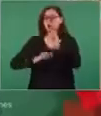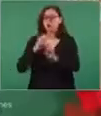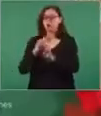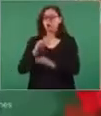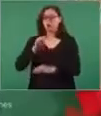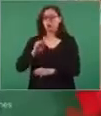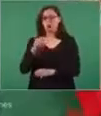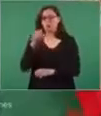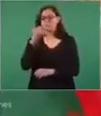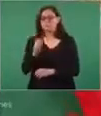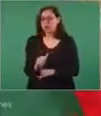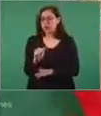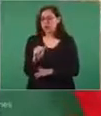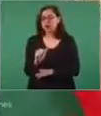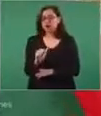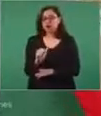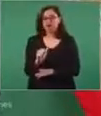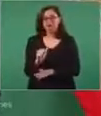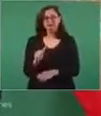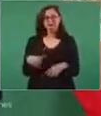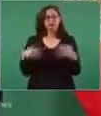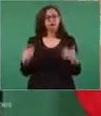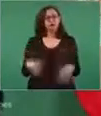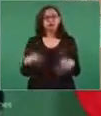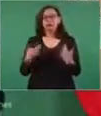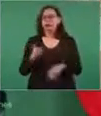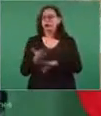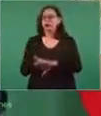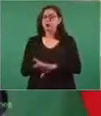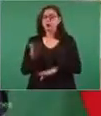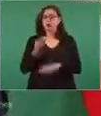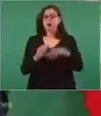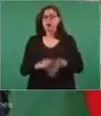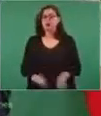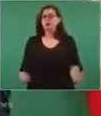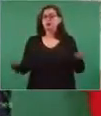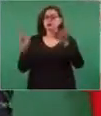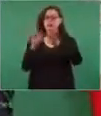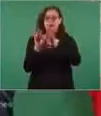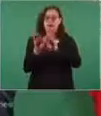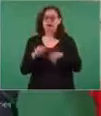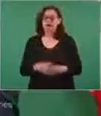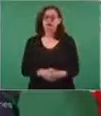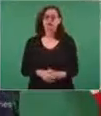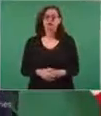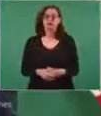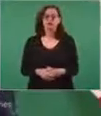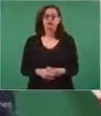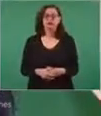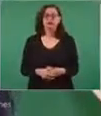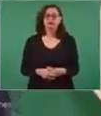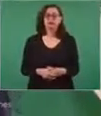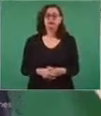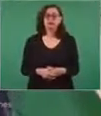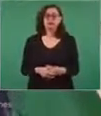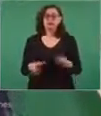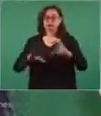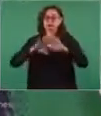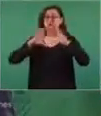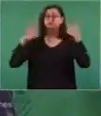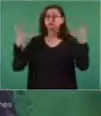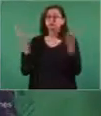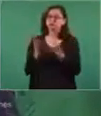las zonas arqueológicas más importantes del país y del mundo,